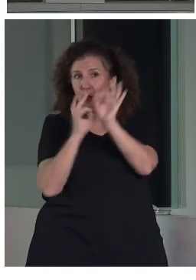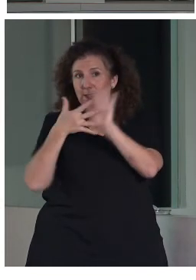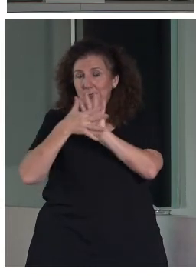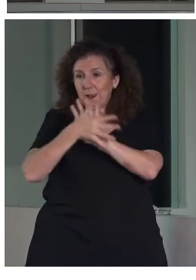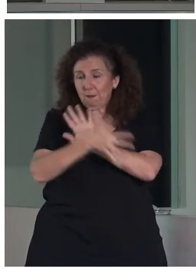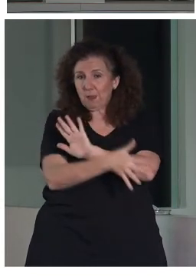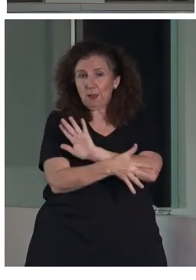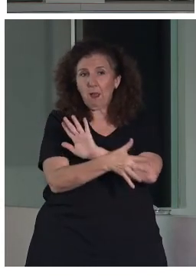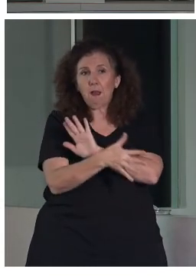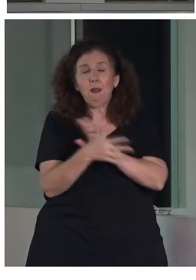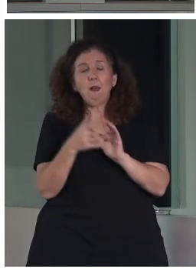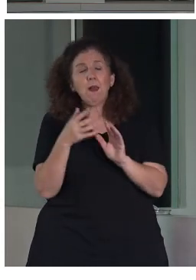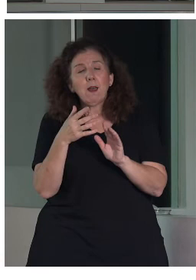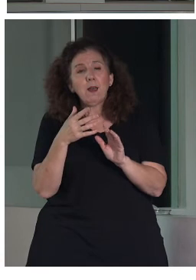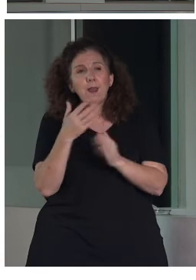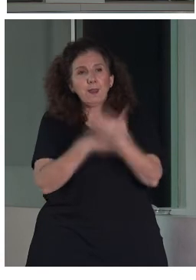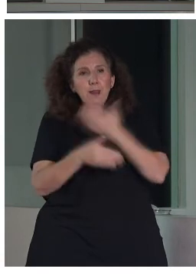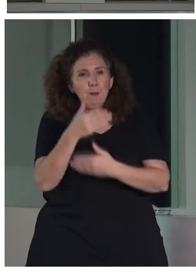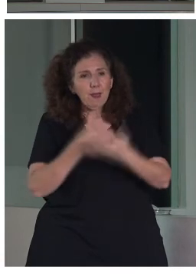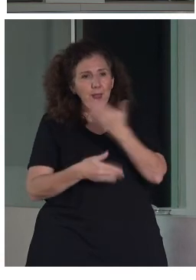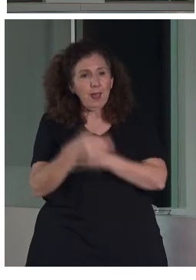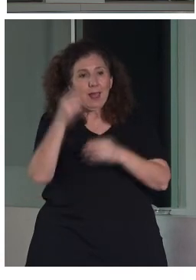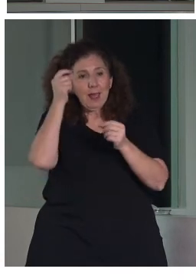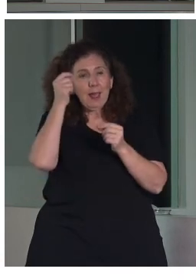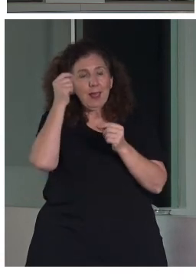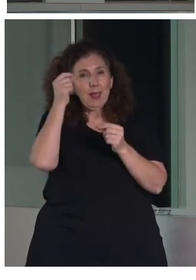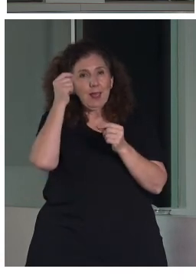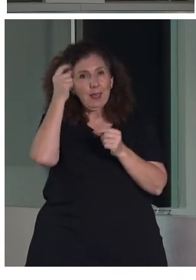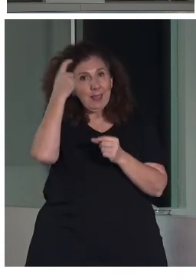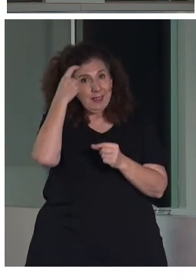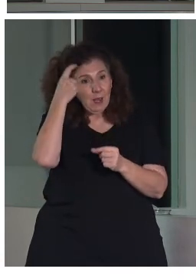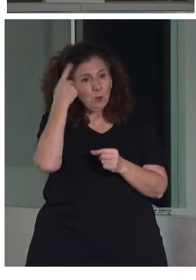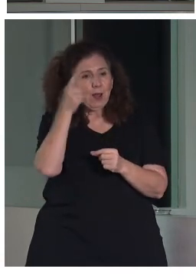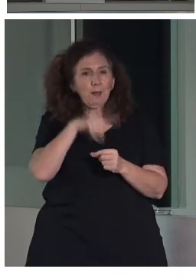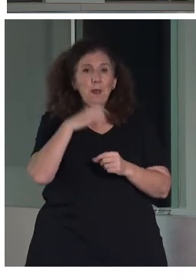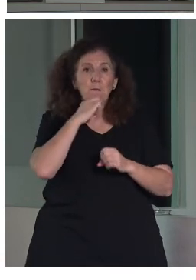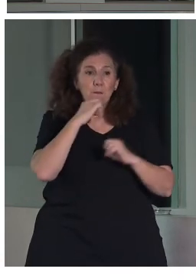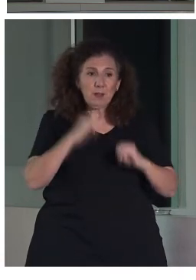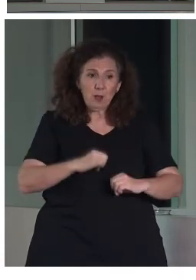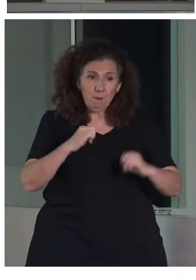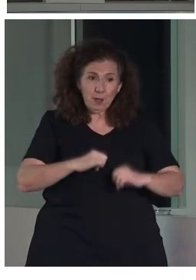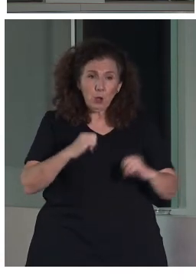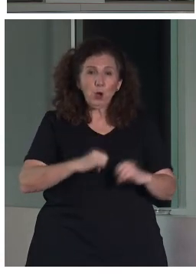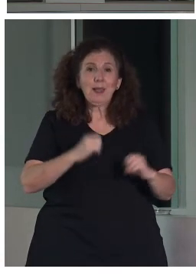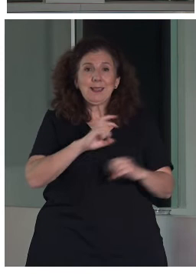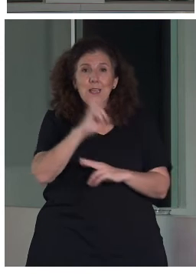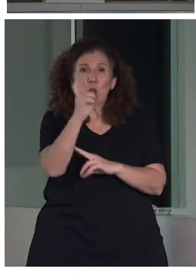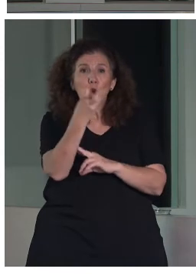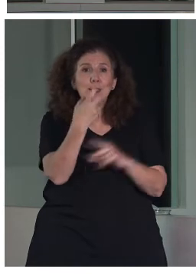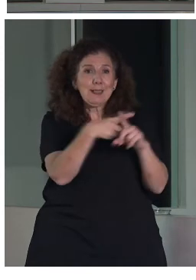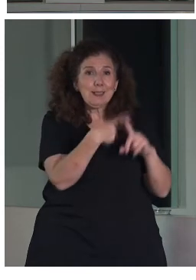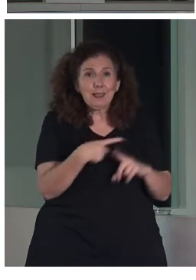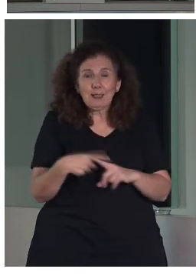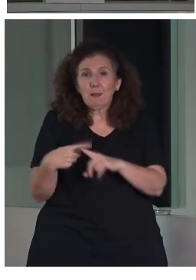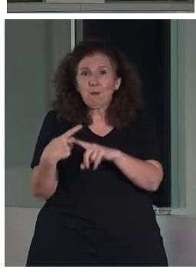intelectual, de dislexias, pero también hablamos de personas mayores. Y luego de circunstancias transitorias de dificultades de